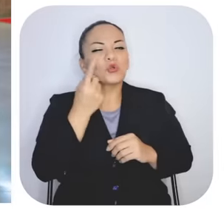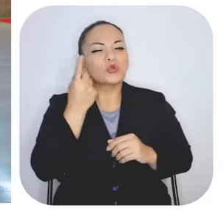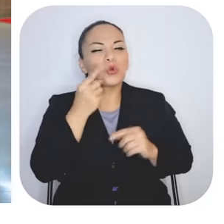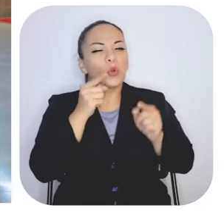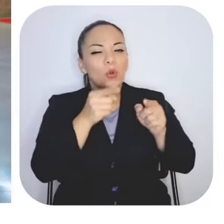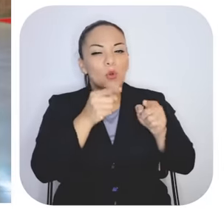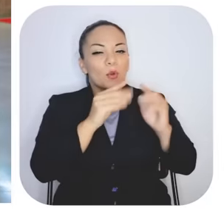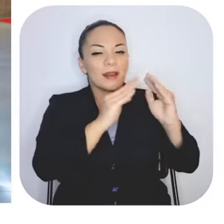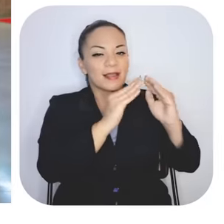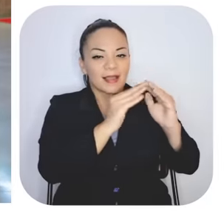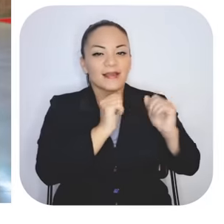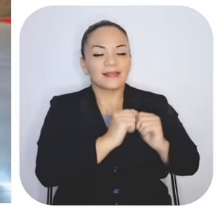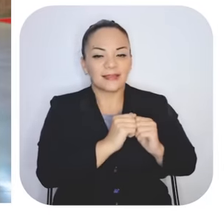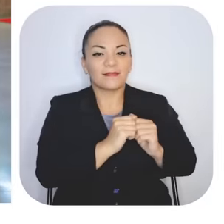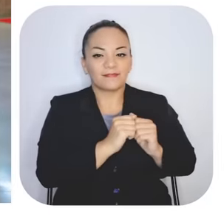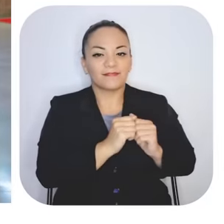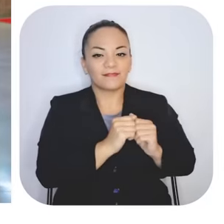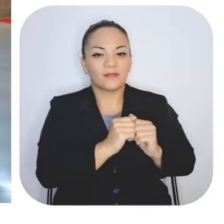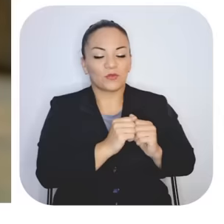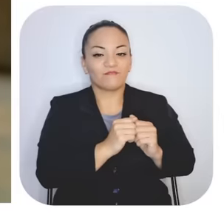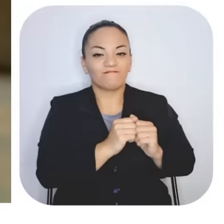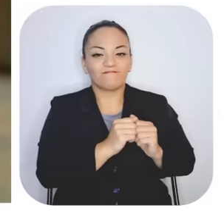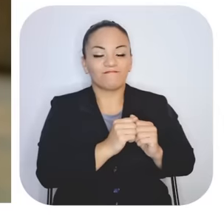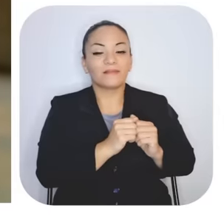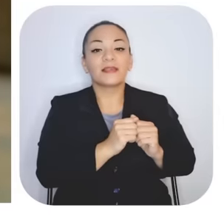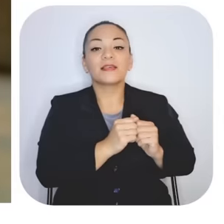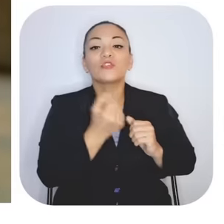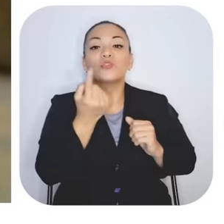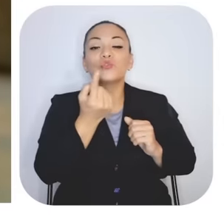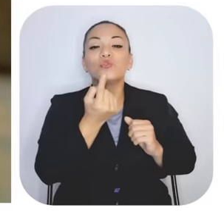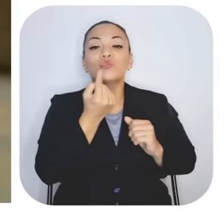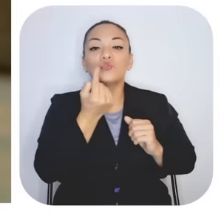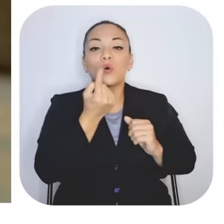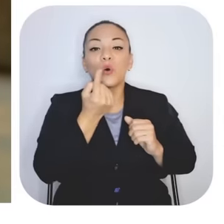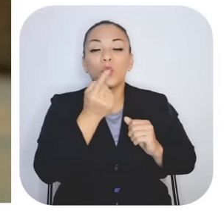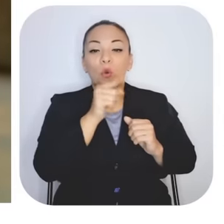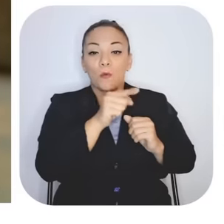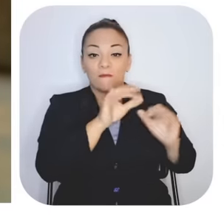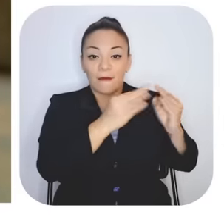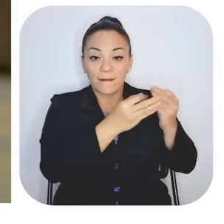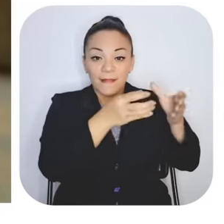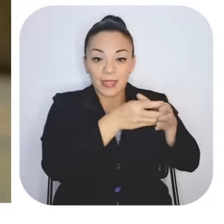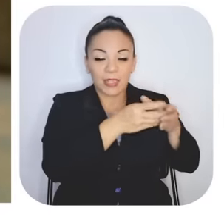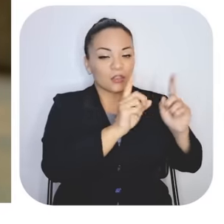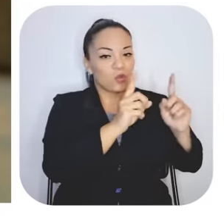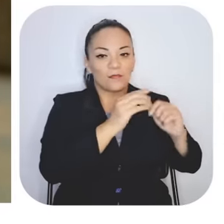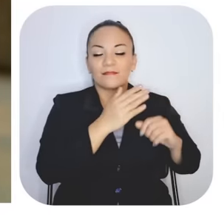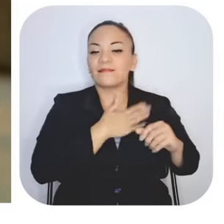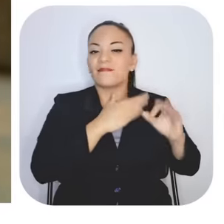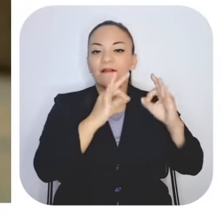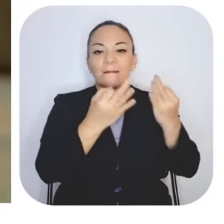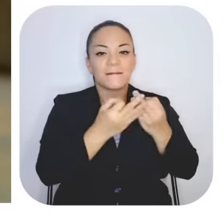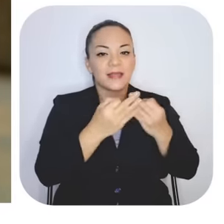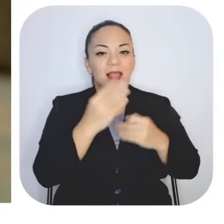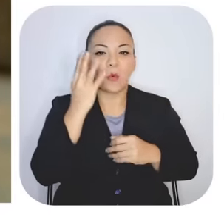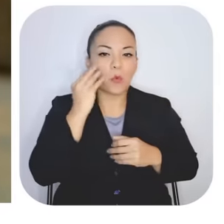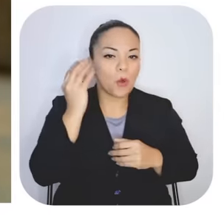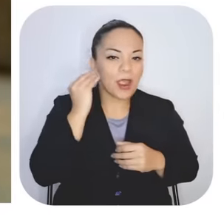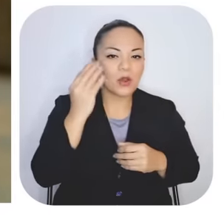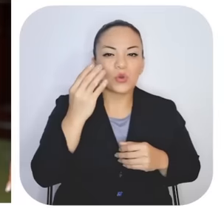casa, de toda la familia. De mi casa, mis abuelas, mis tíos, la mayoría.